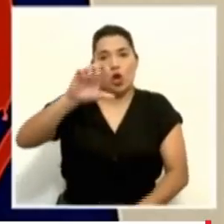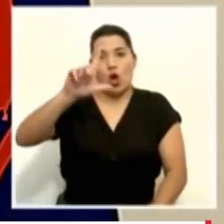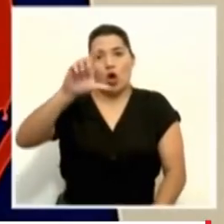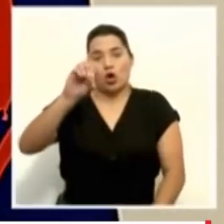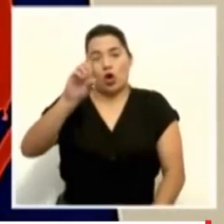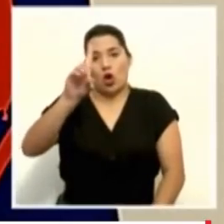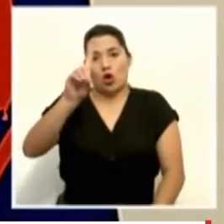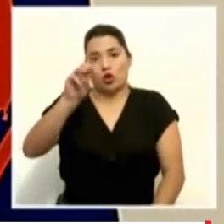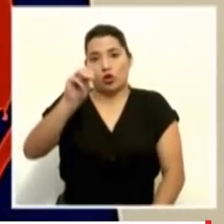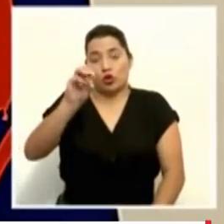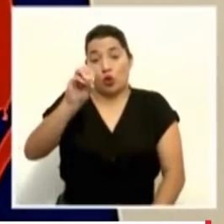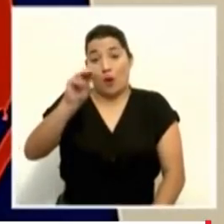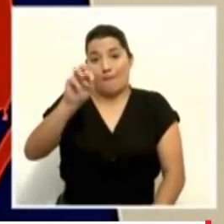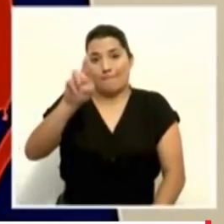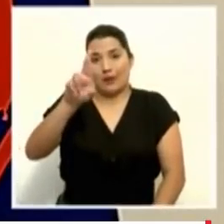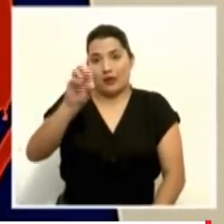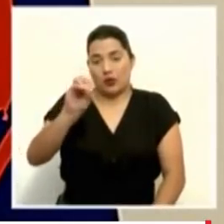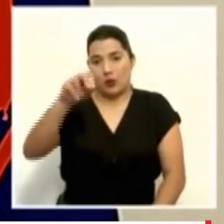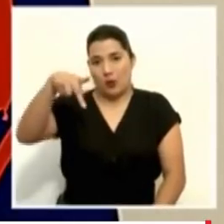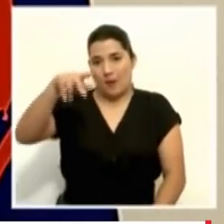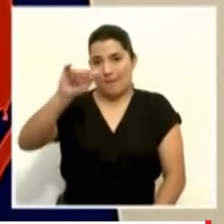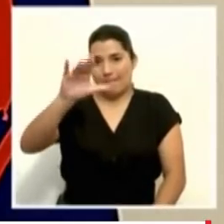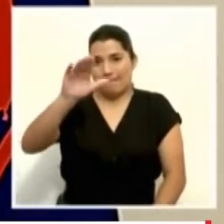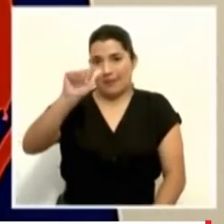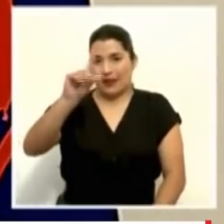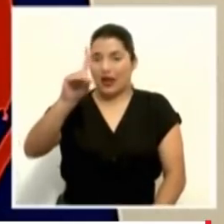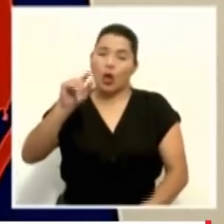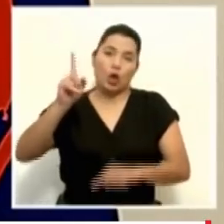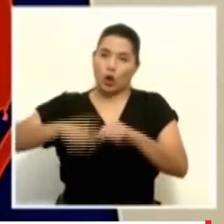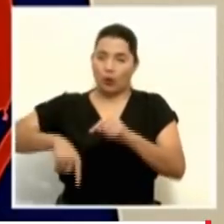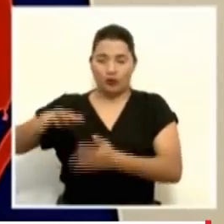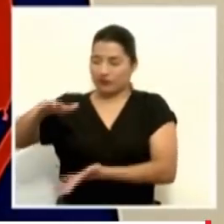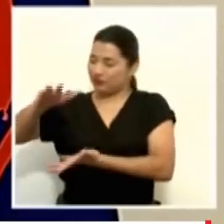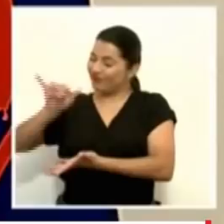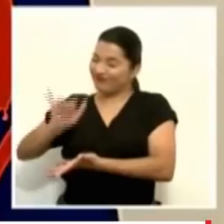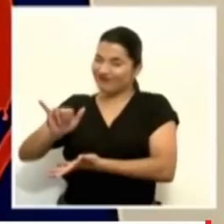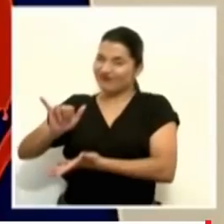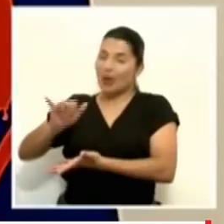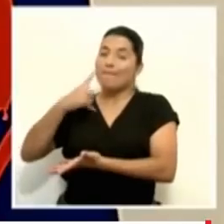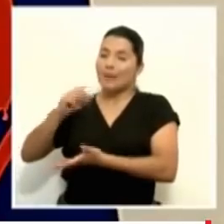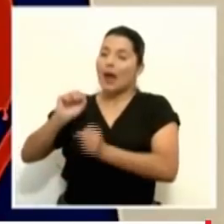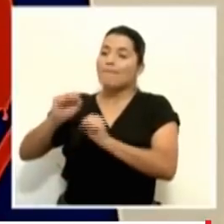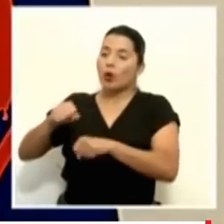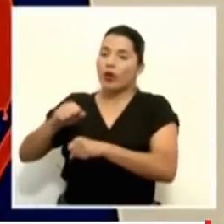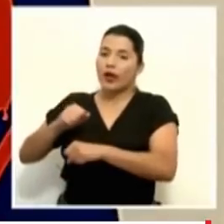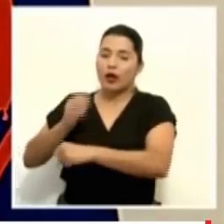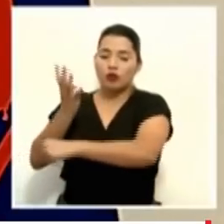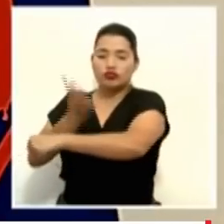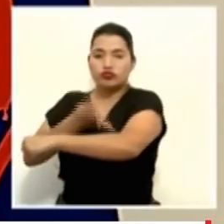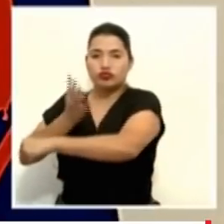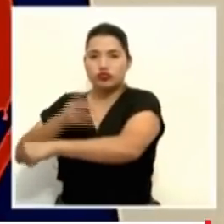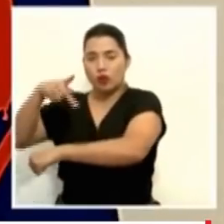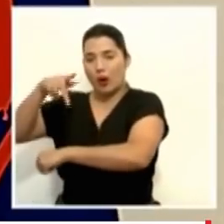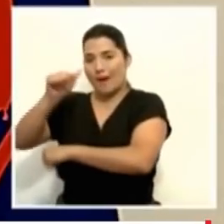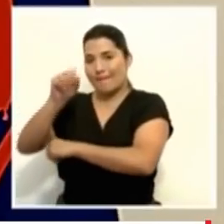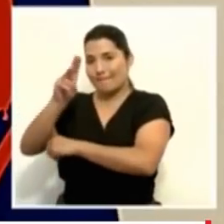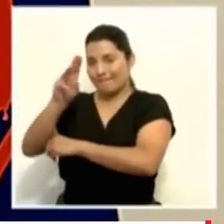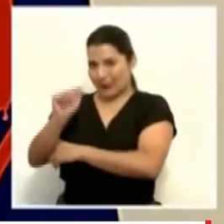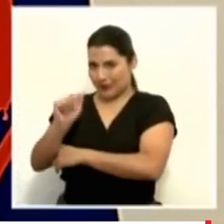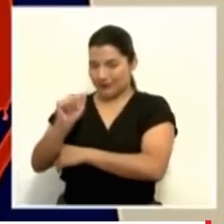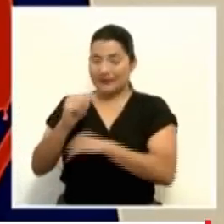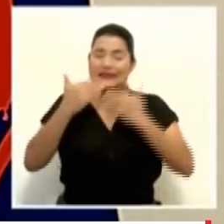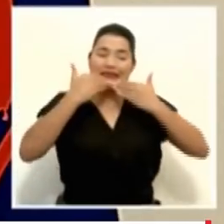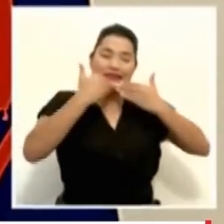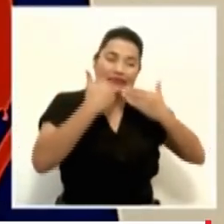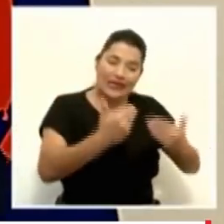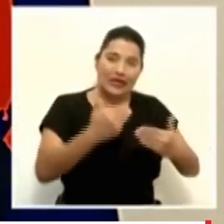la gran labor que está haciendo el Instituto Cloromido Picado en estas dos estrategias, la de los caballos